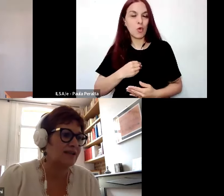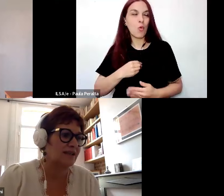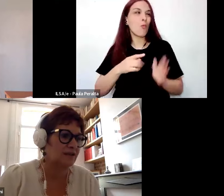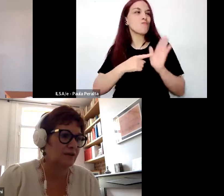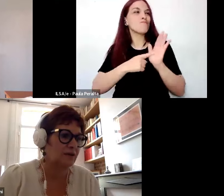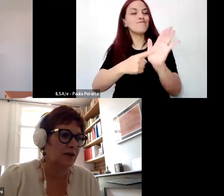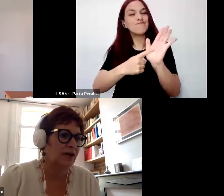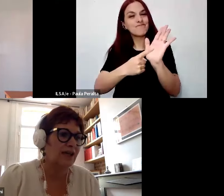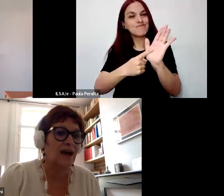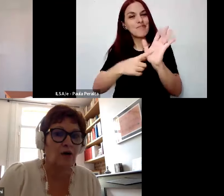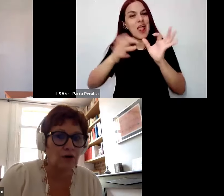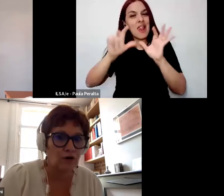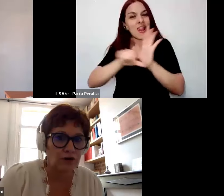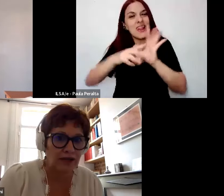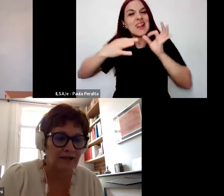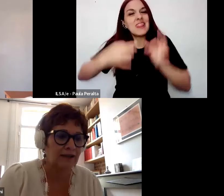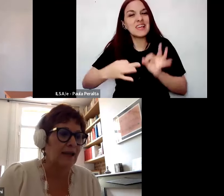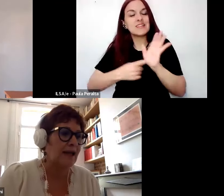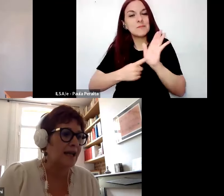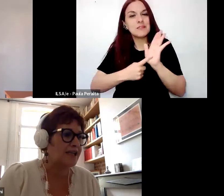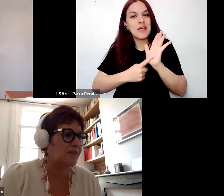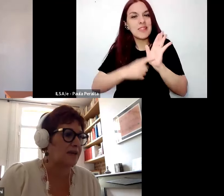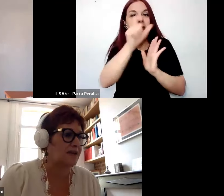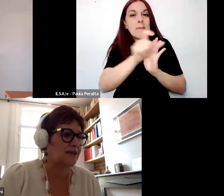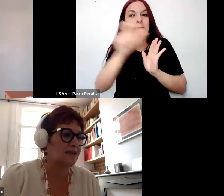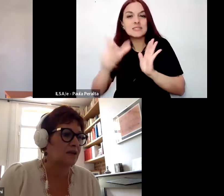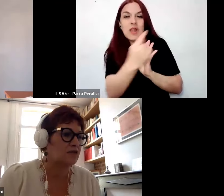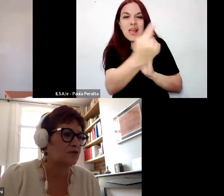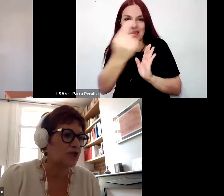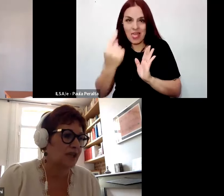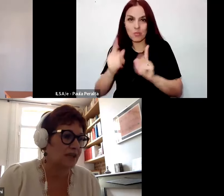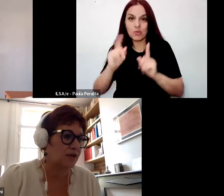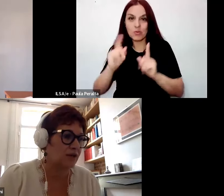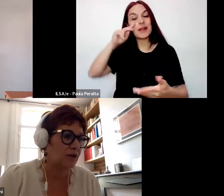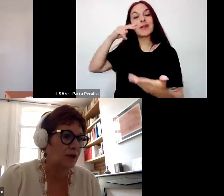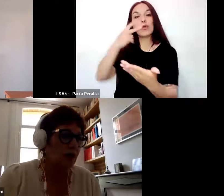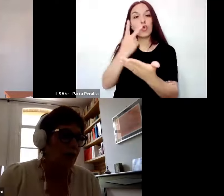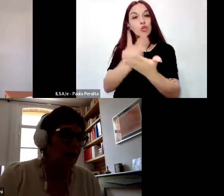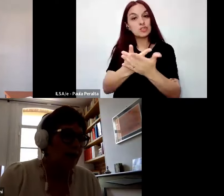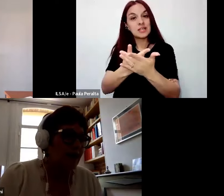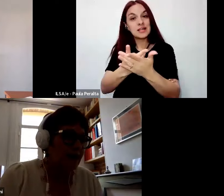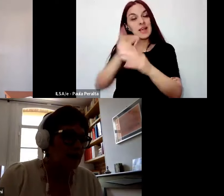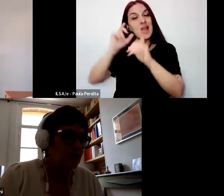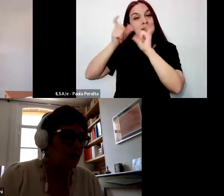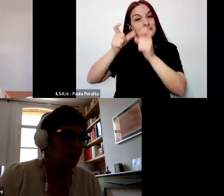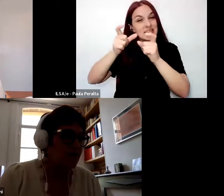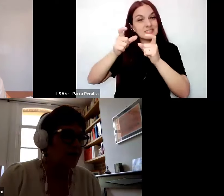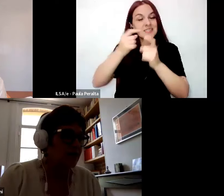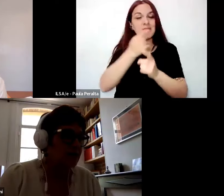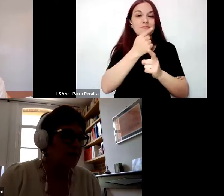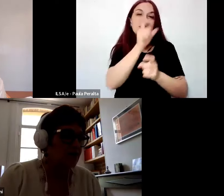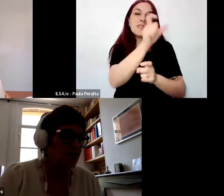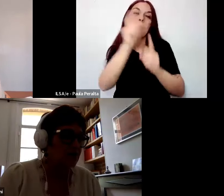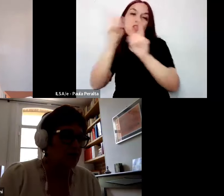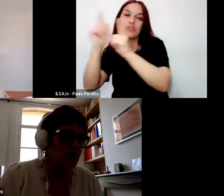a cada actor y actriz y a reconocer la expertiz, los conocimientos de cada actor.